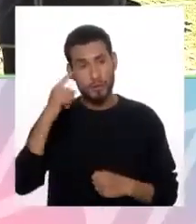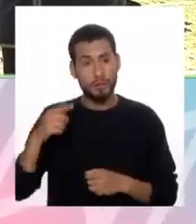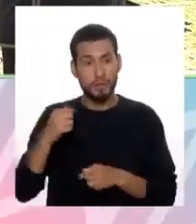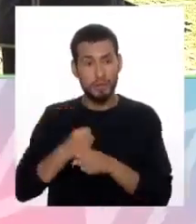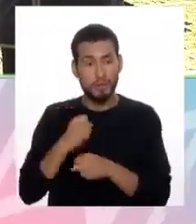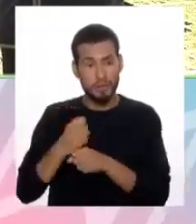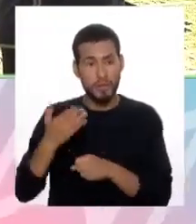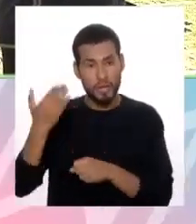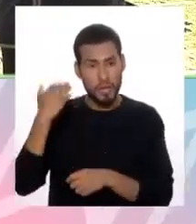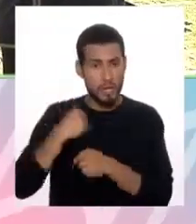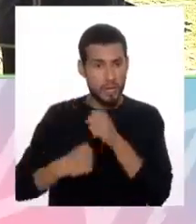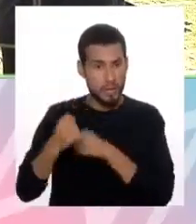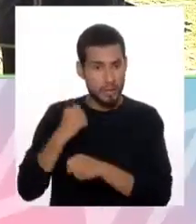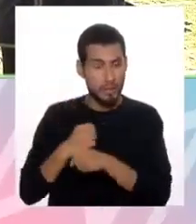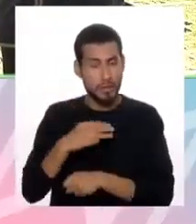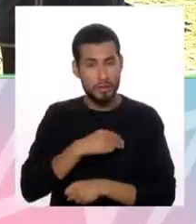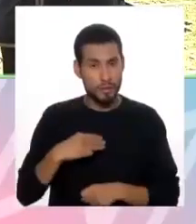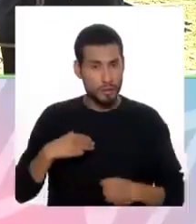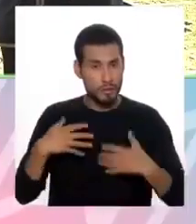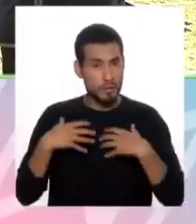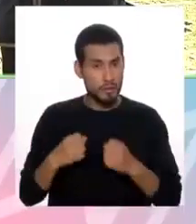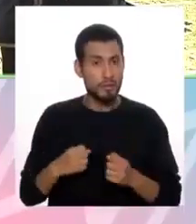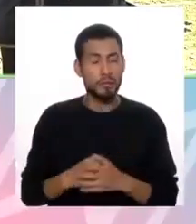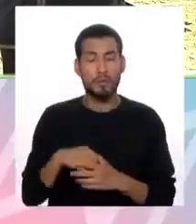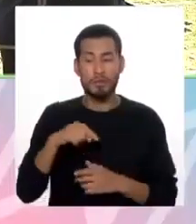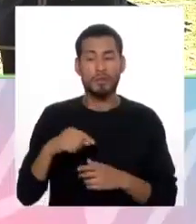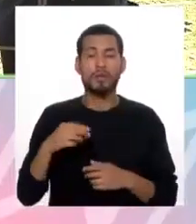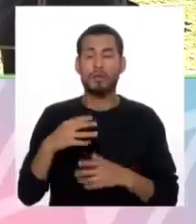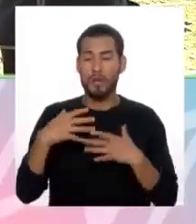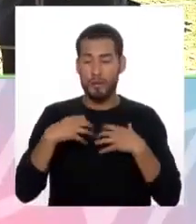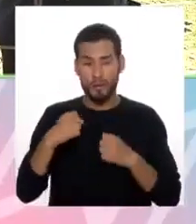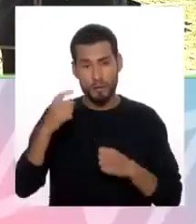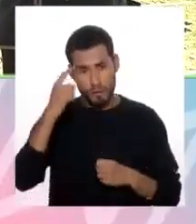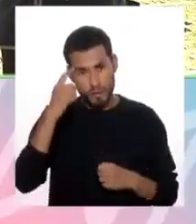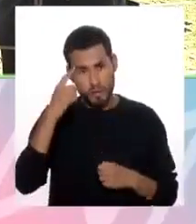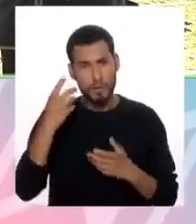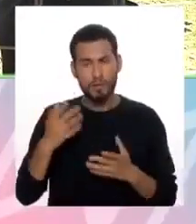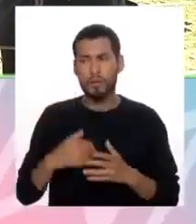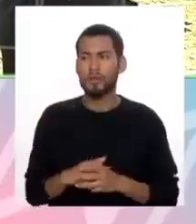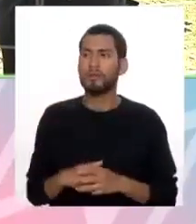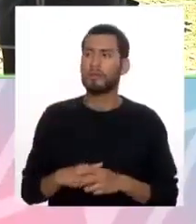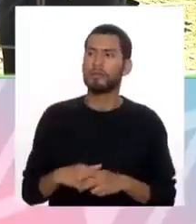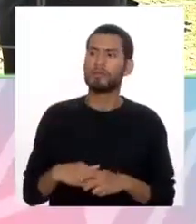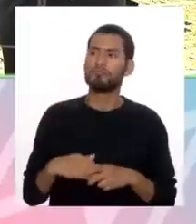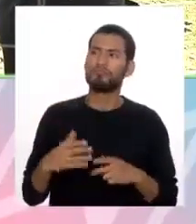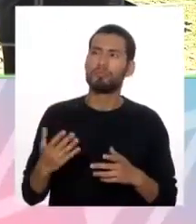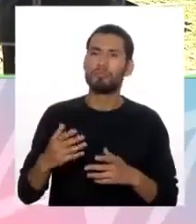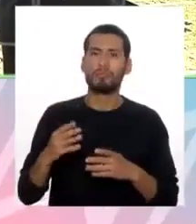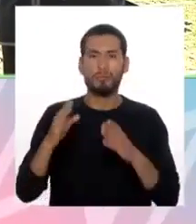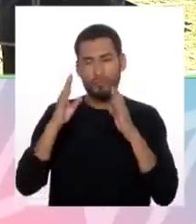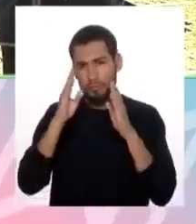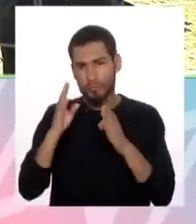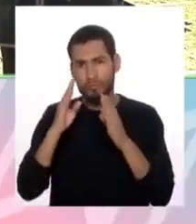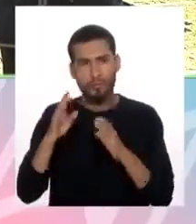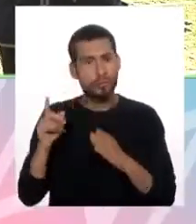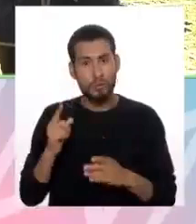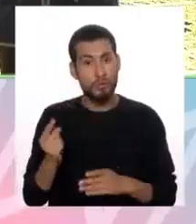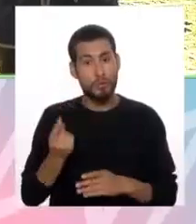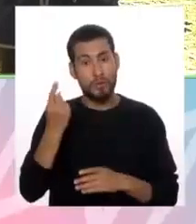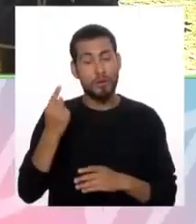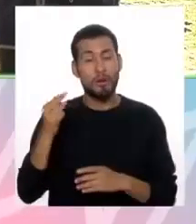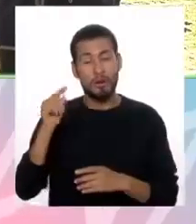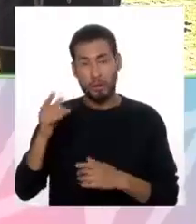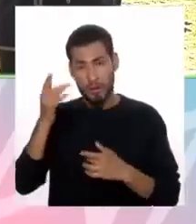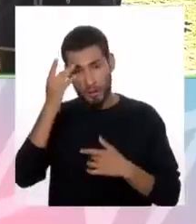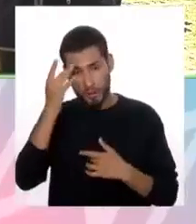desde hace muchos años por el Ministerio de Salud, por la Dirección de Salud Mental, es que justamente la atención no solamente sea para